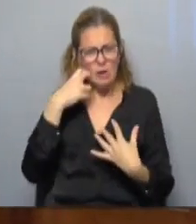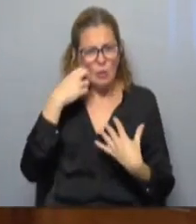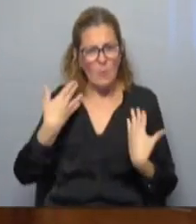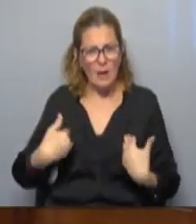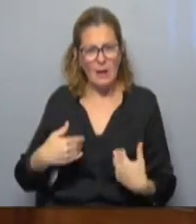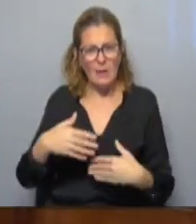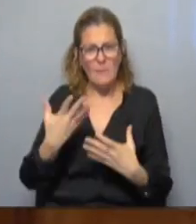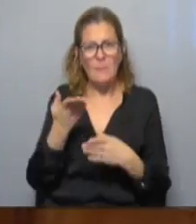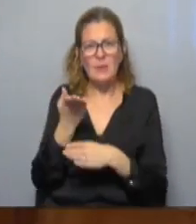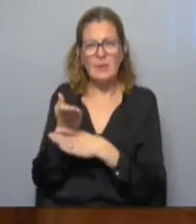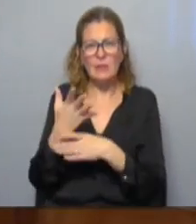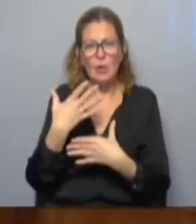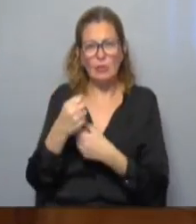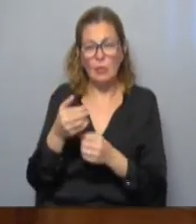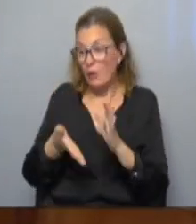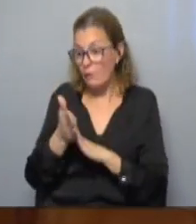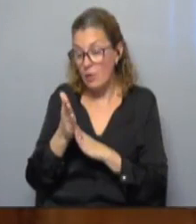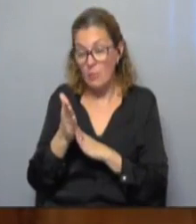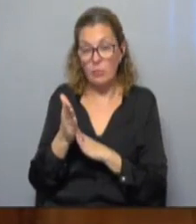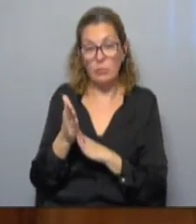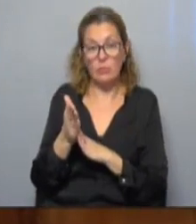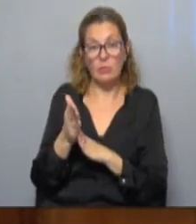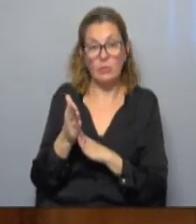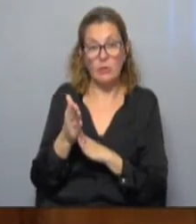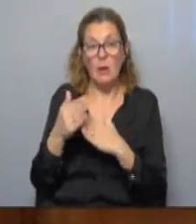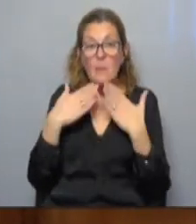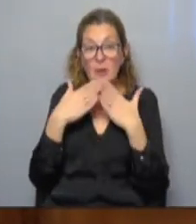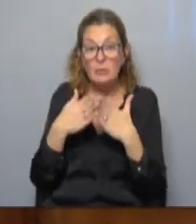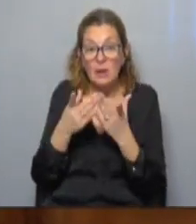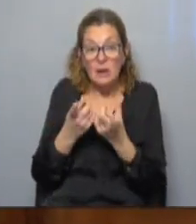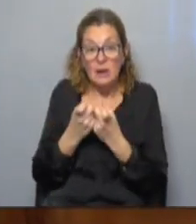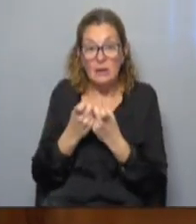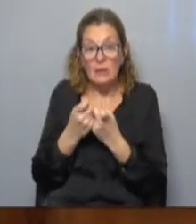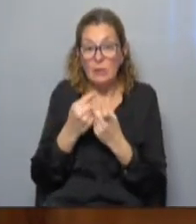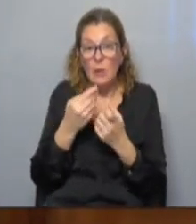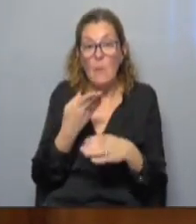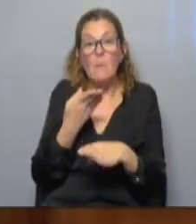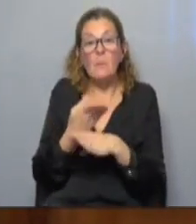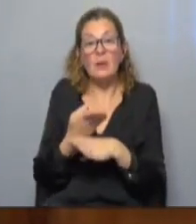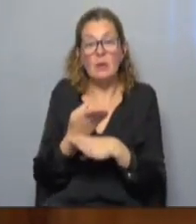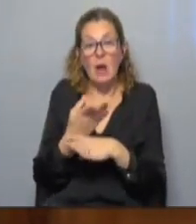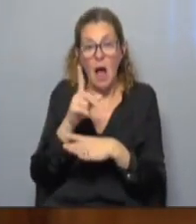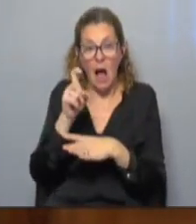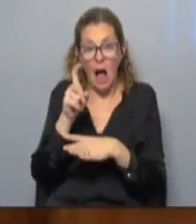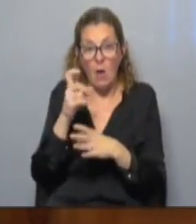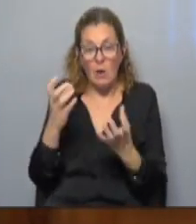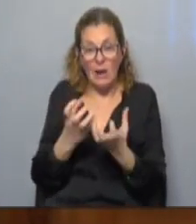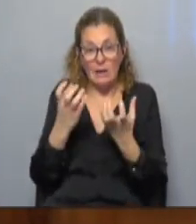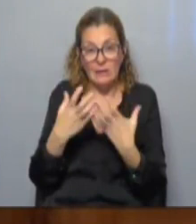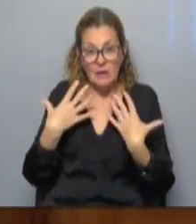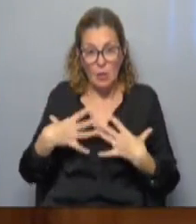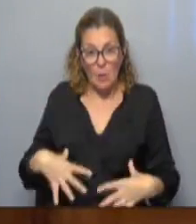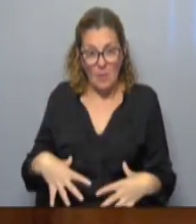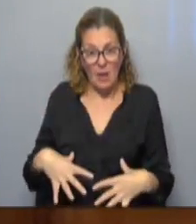y ahí nosotras salimos a preguntarle qué necesitaba y ella nos pidió agua caliente y ropa